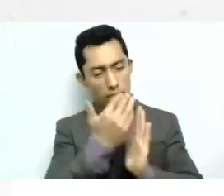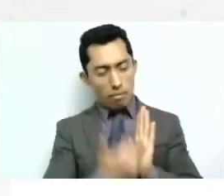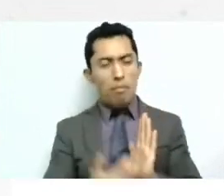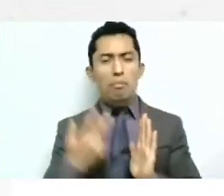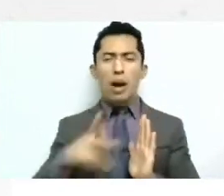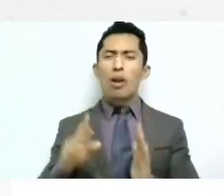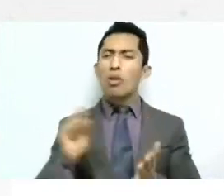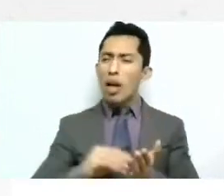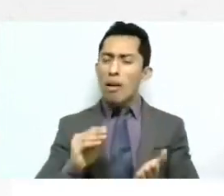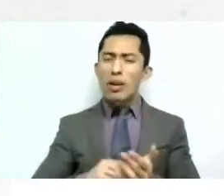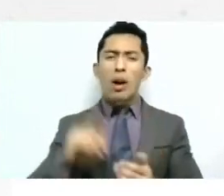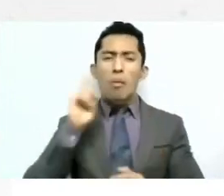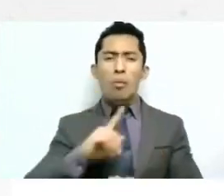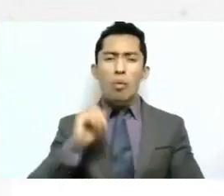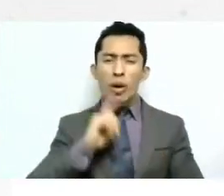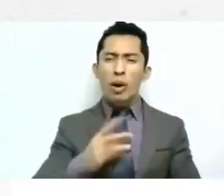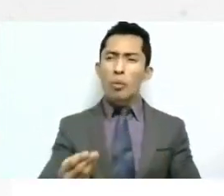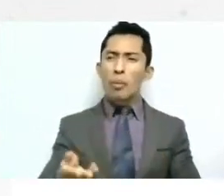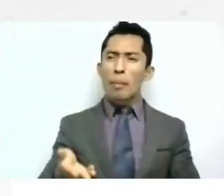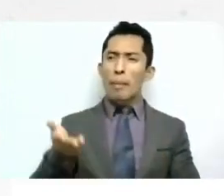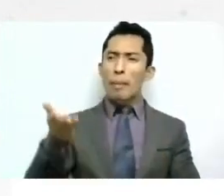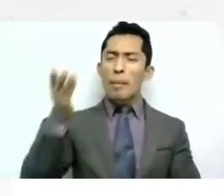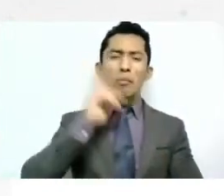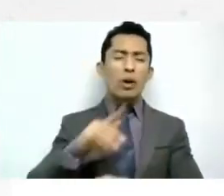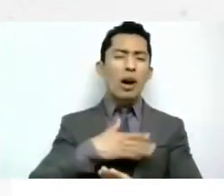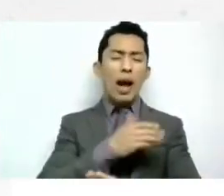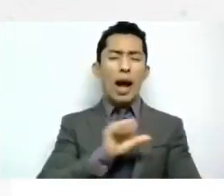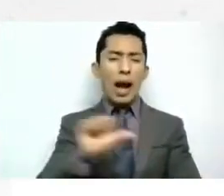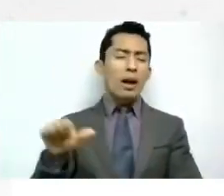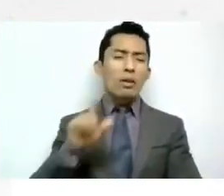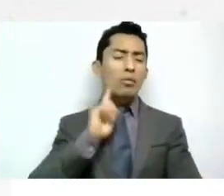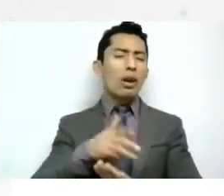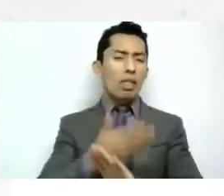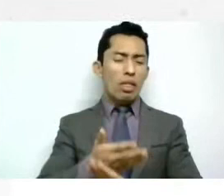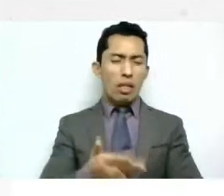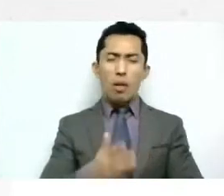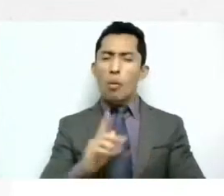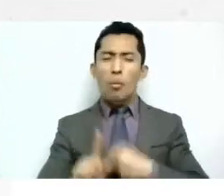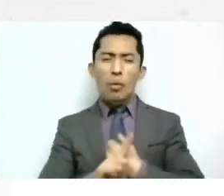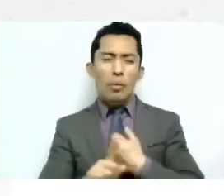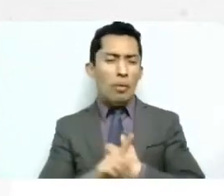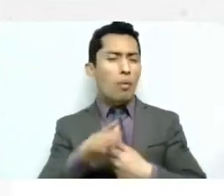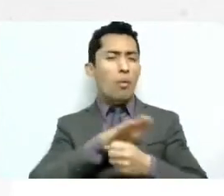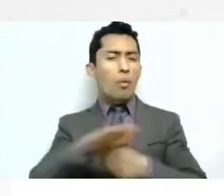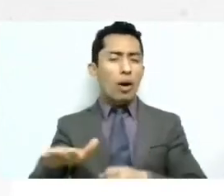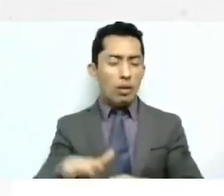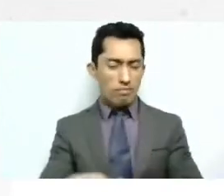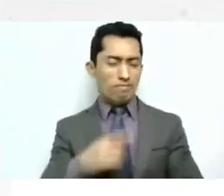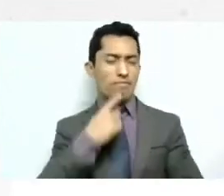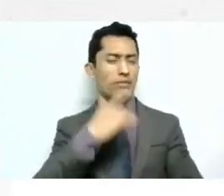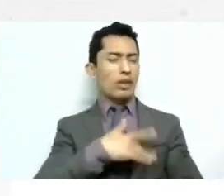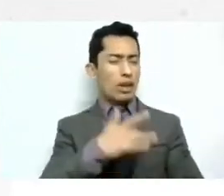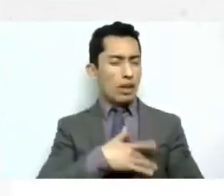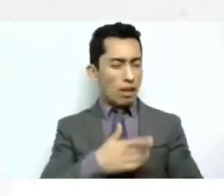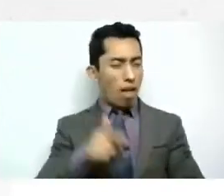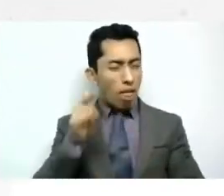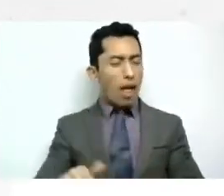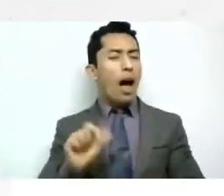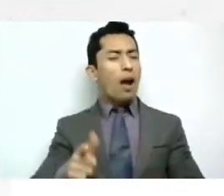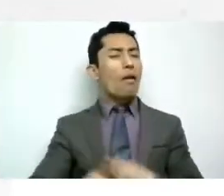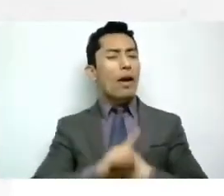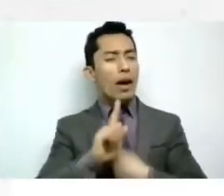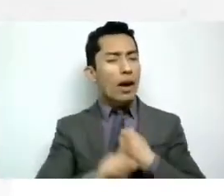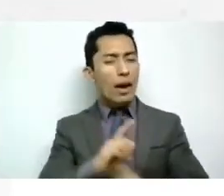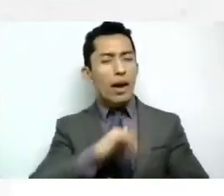aumento la violencia hacia las mujeres entonces cuál es el problema algo algo ahí está fallando es como les decía la